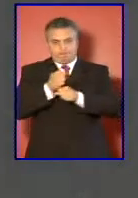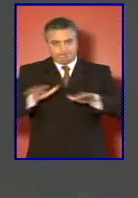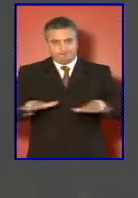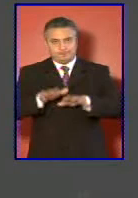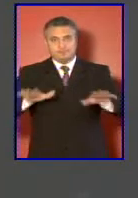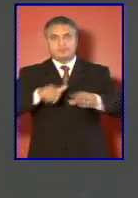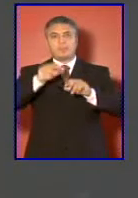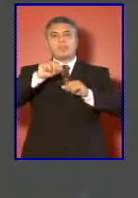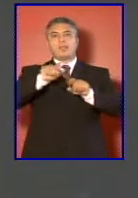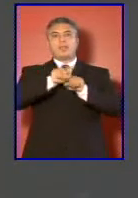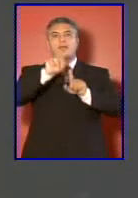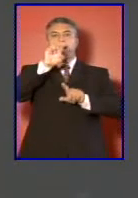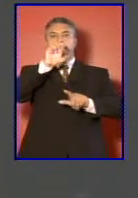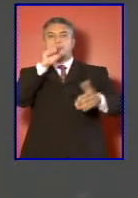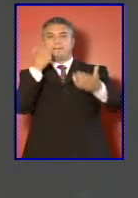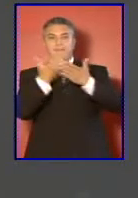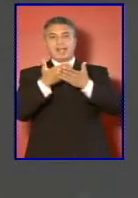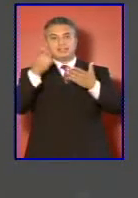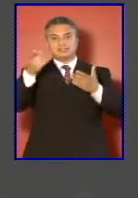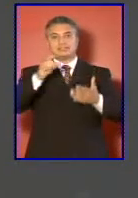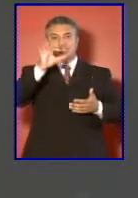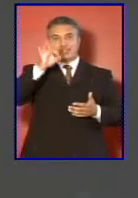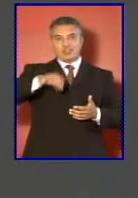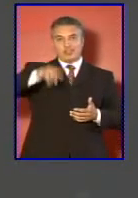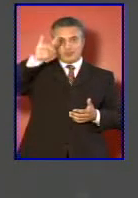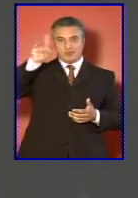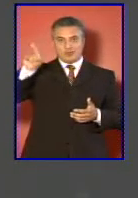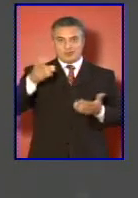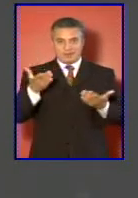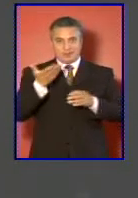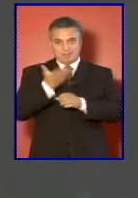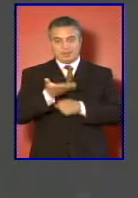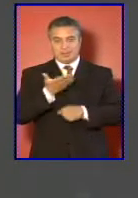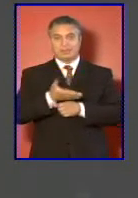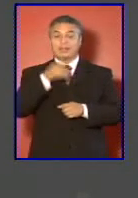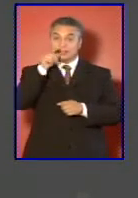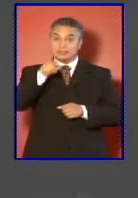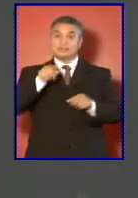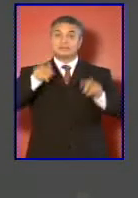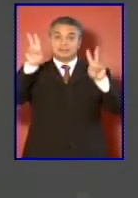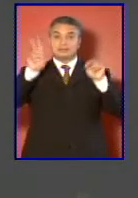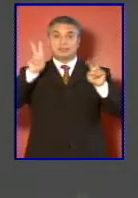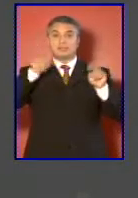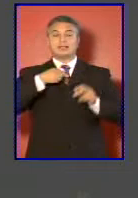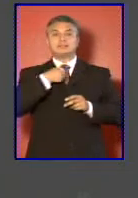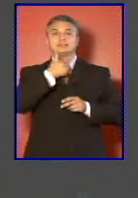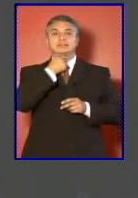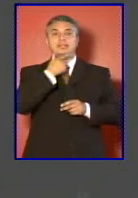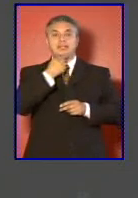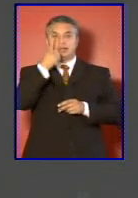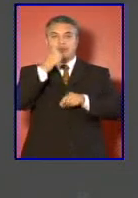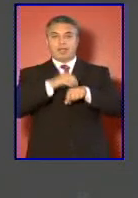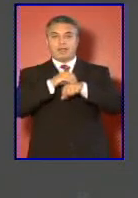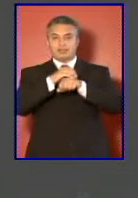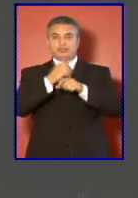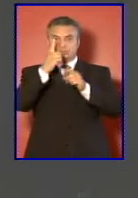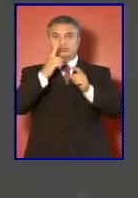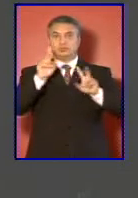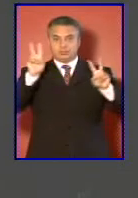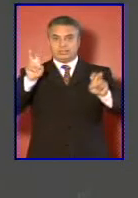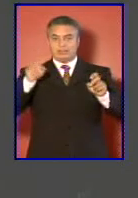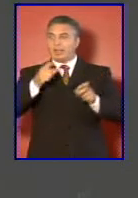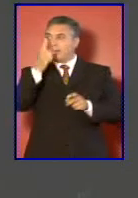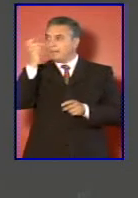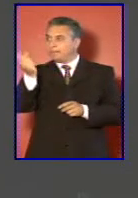Unidas. Dentro de este ámbito quisiera destacar distintos aspectos. El primero,